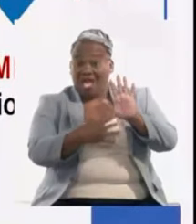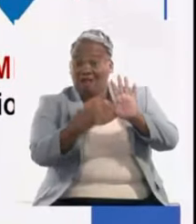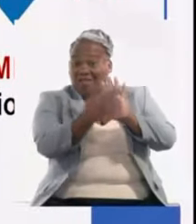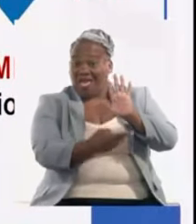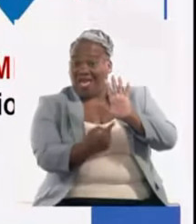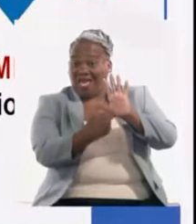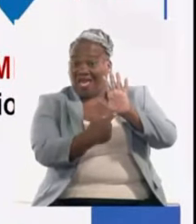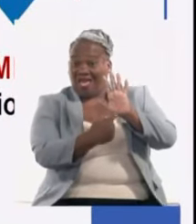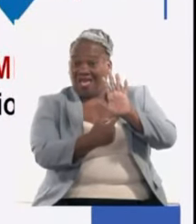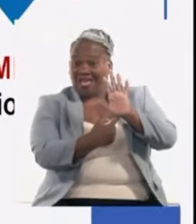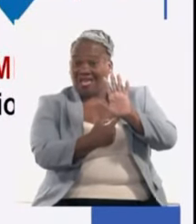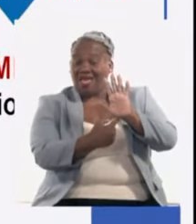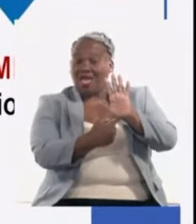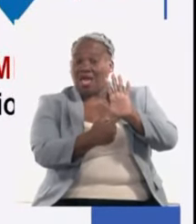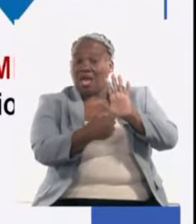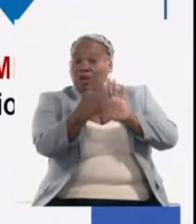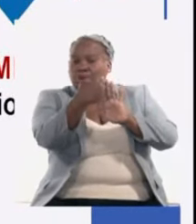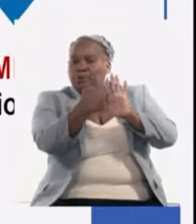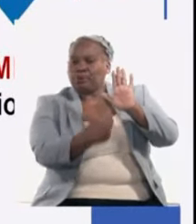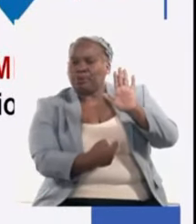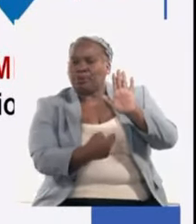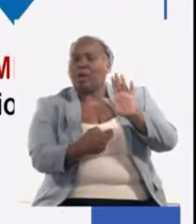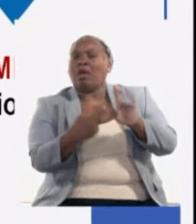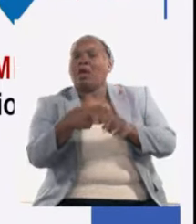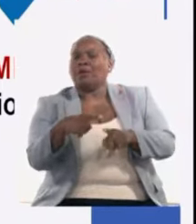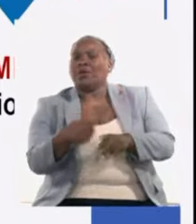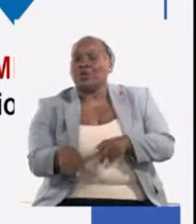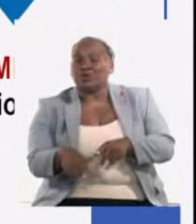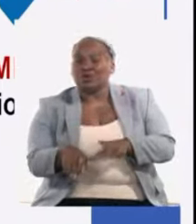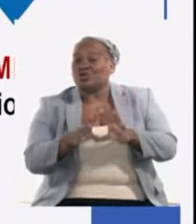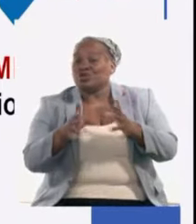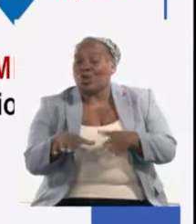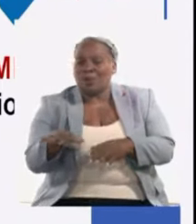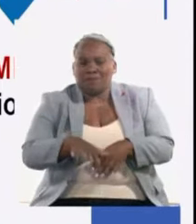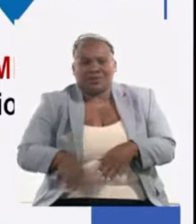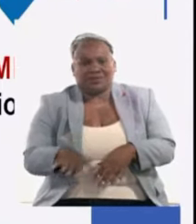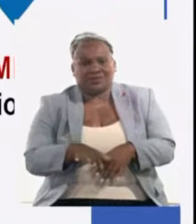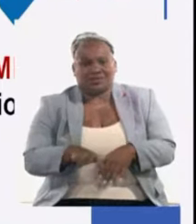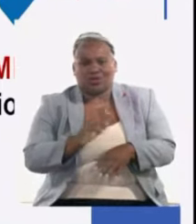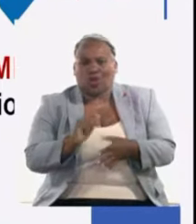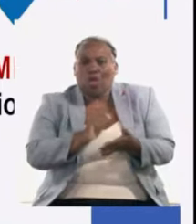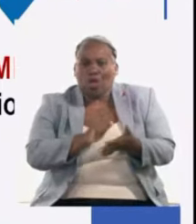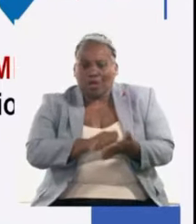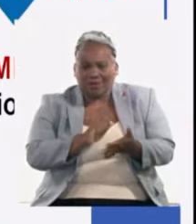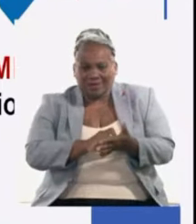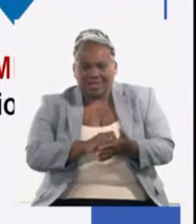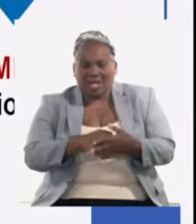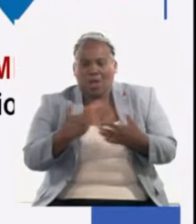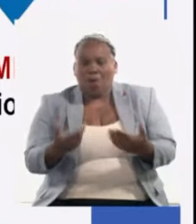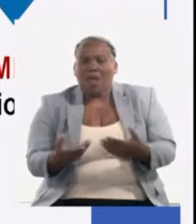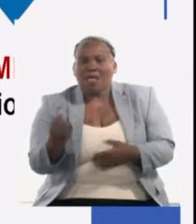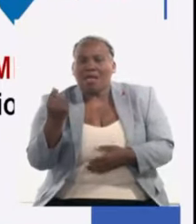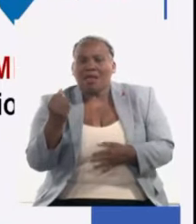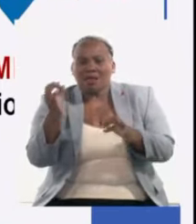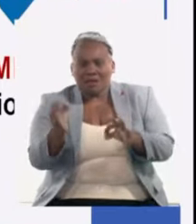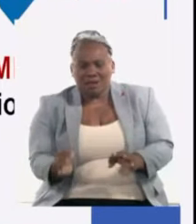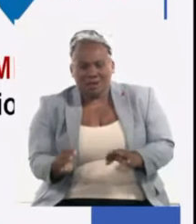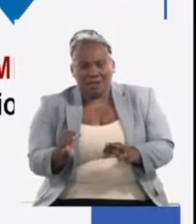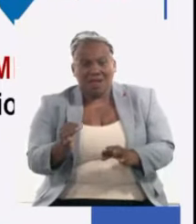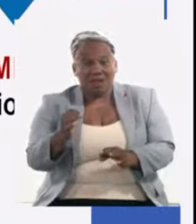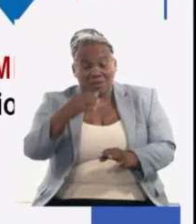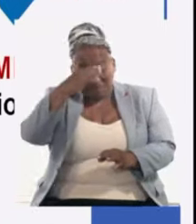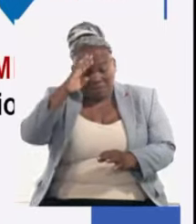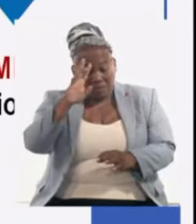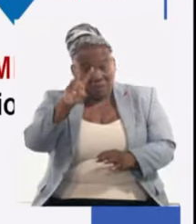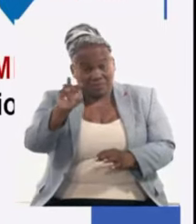lista de productos básicos que todos son de la canasta cuáles eran los precios reales que tuvo el país en el 2019